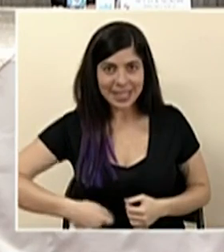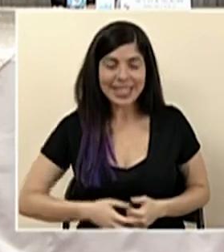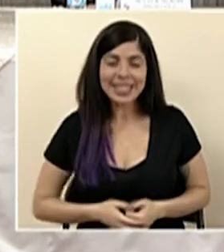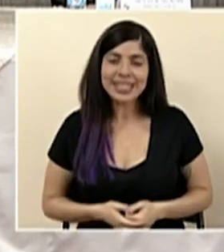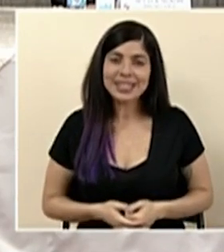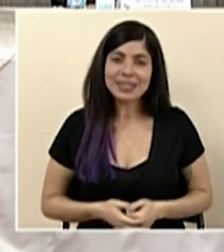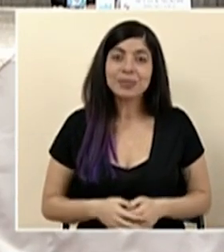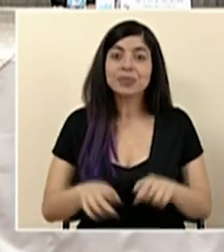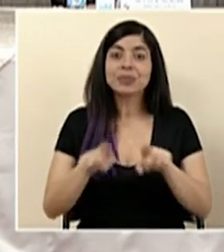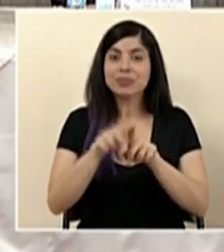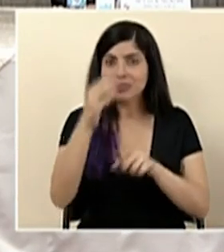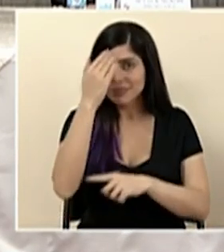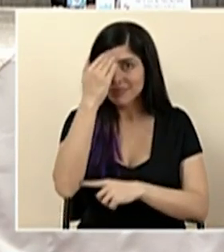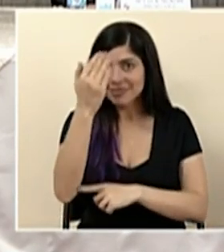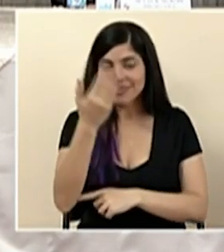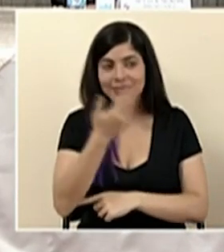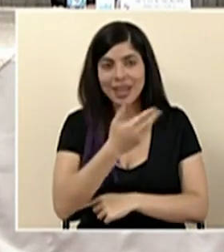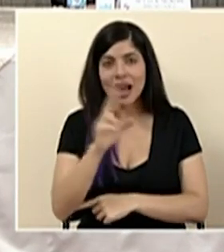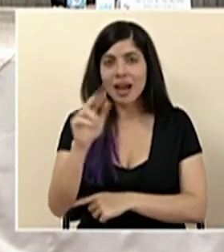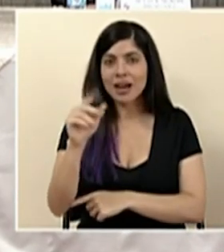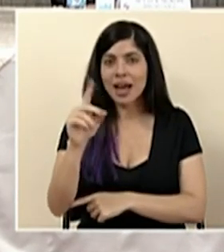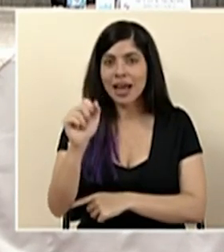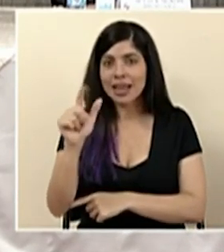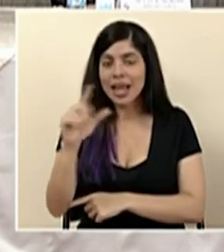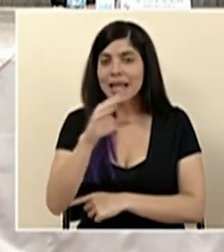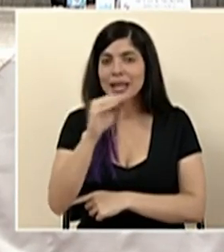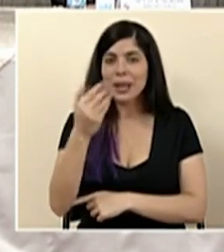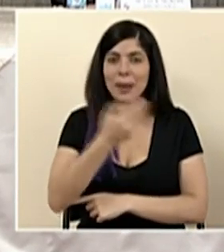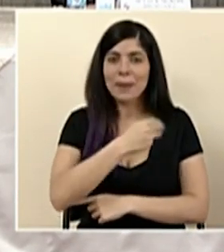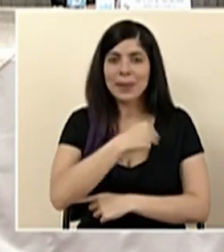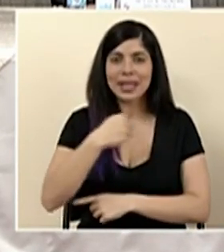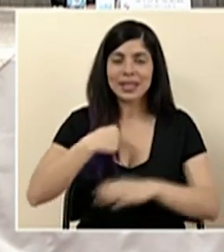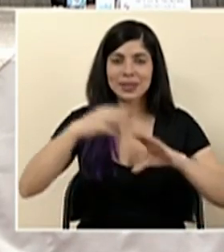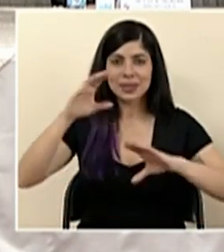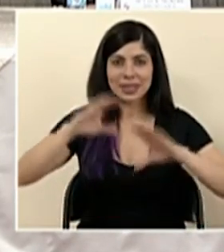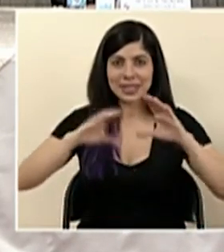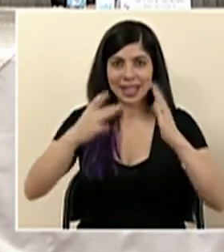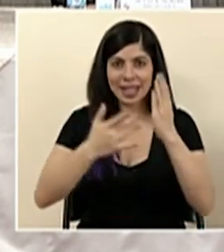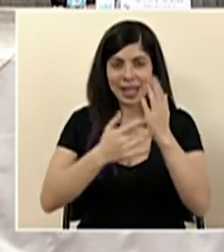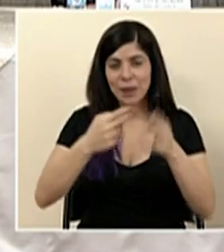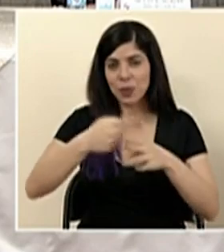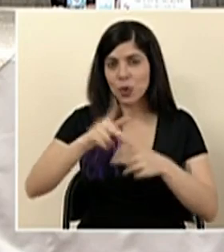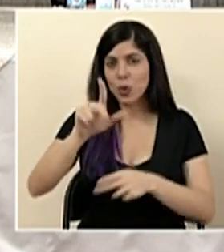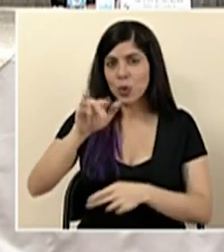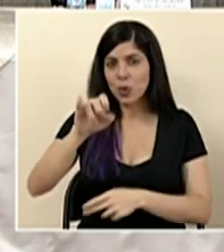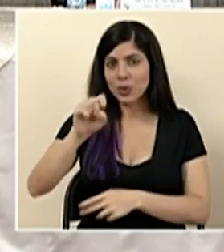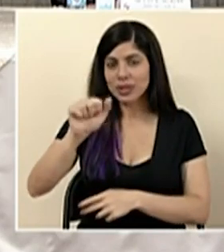Y también un saludo a don Randall y al ministro de Ciencia y Tecnología, Luis Adrián.